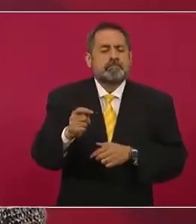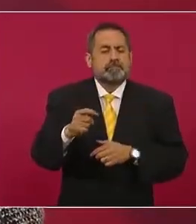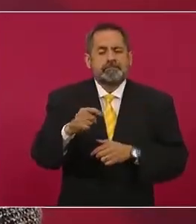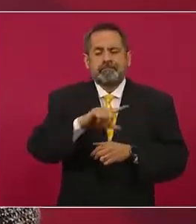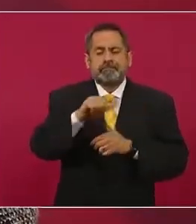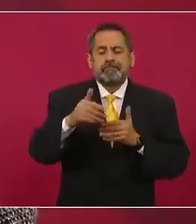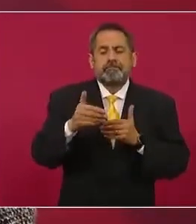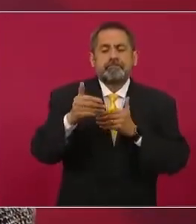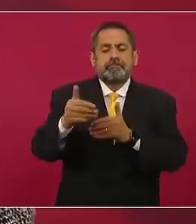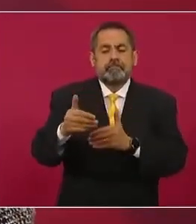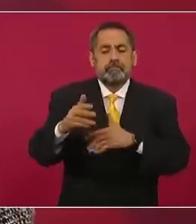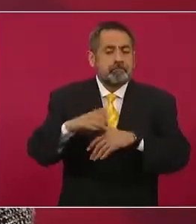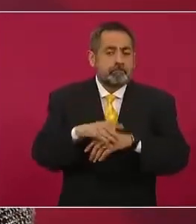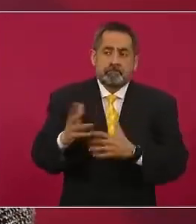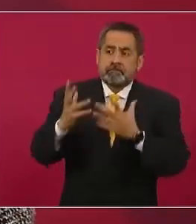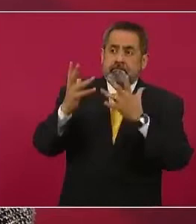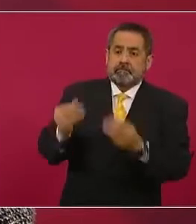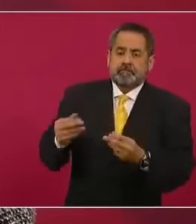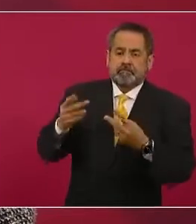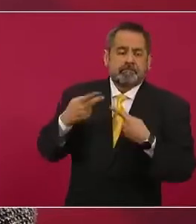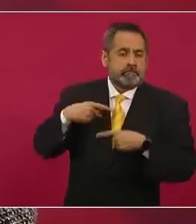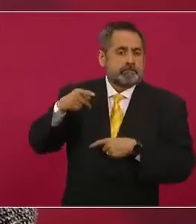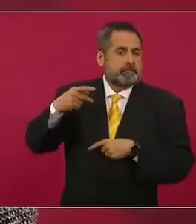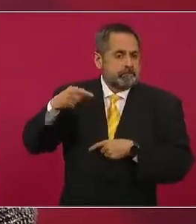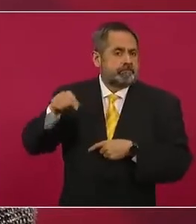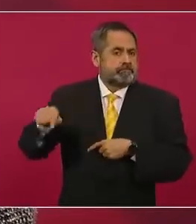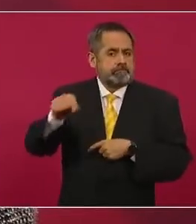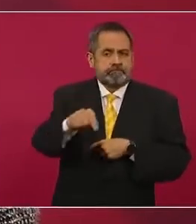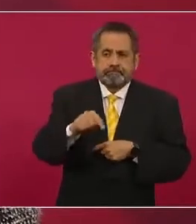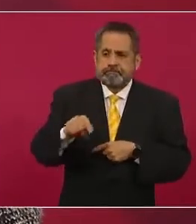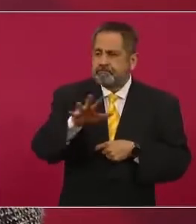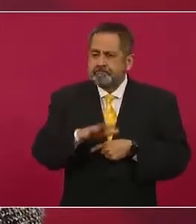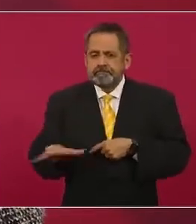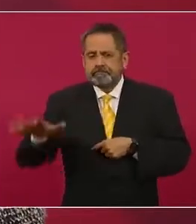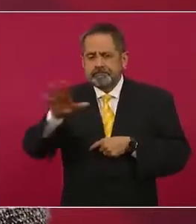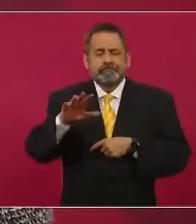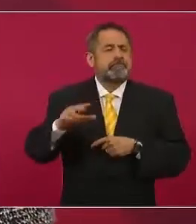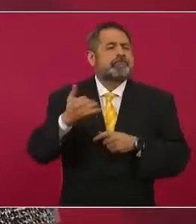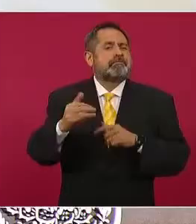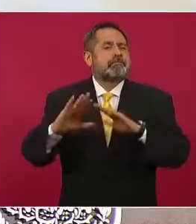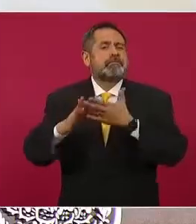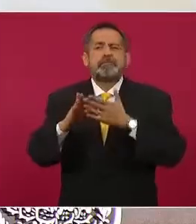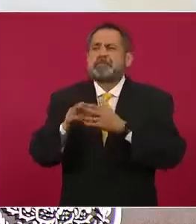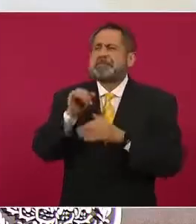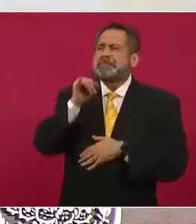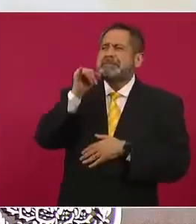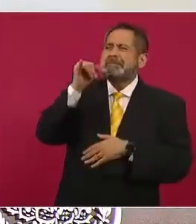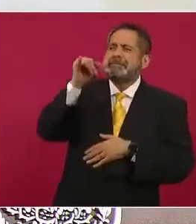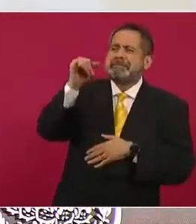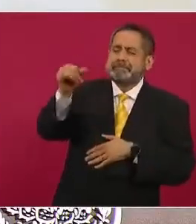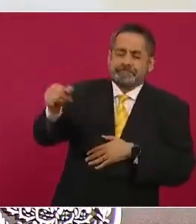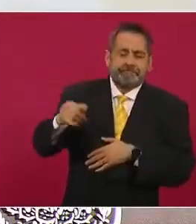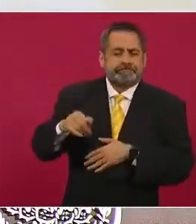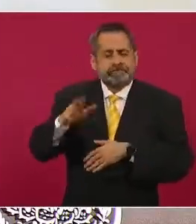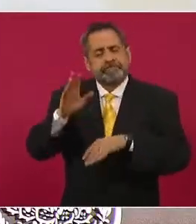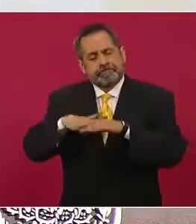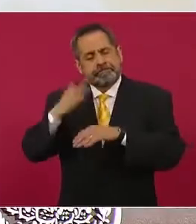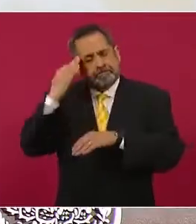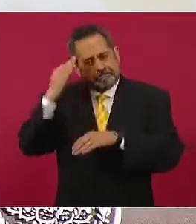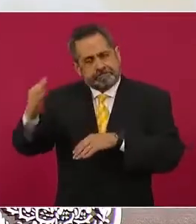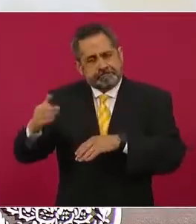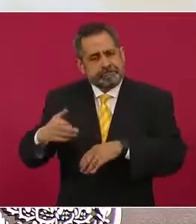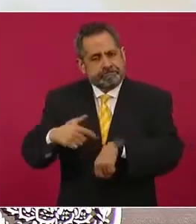días debido a la población y también a la cuestión territorial que tenemos muchas comunidades alejadas. Dentro de la